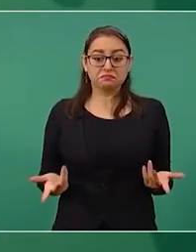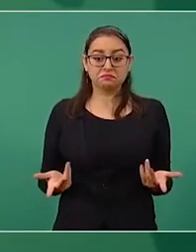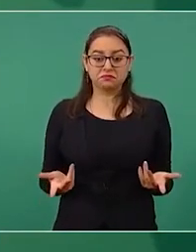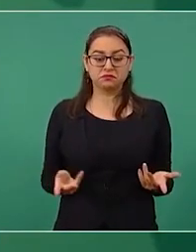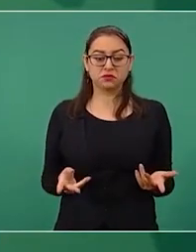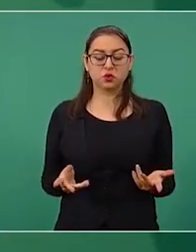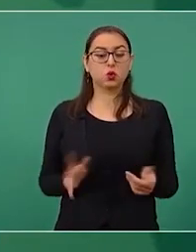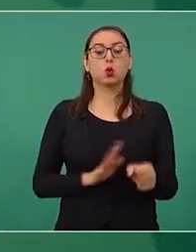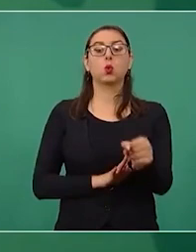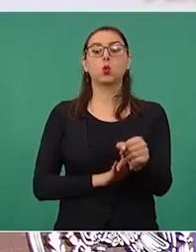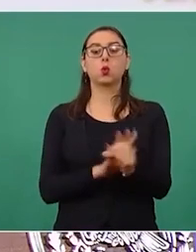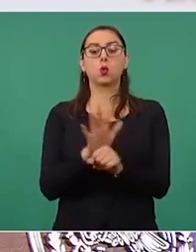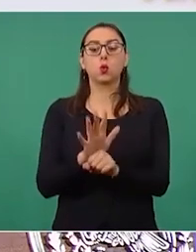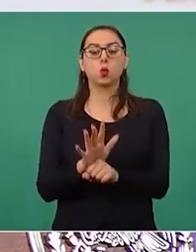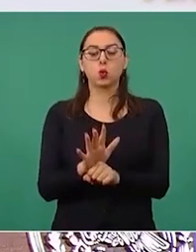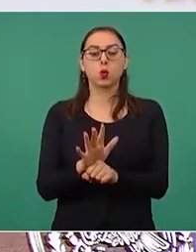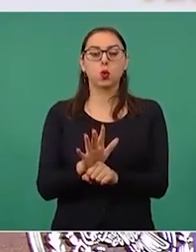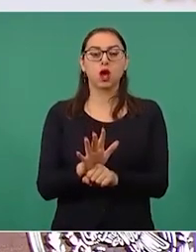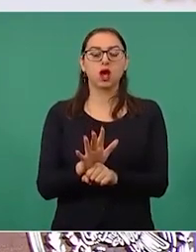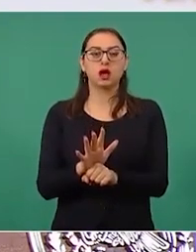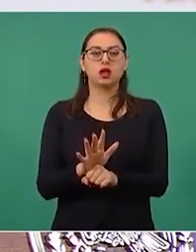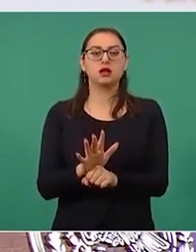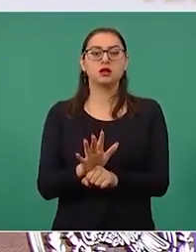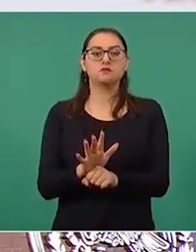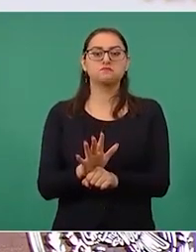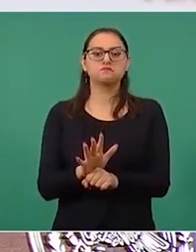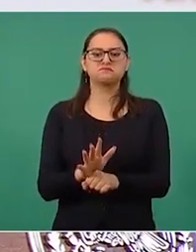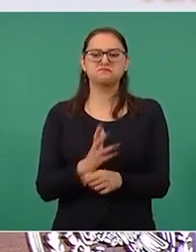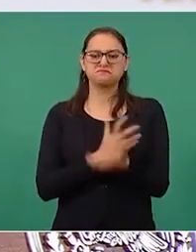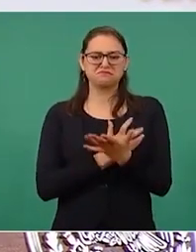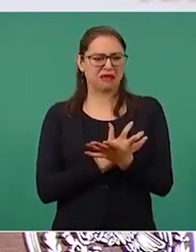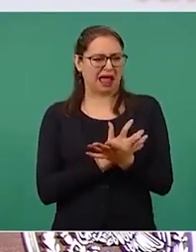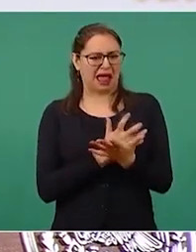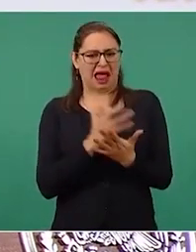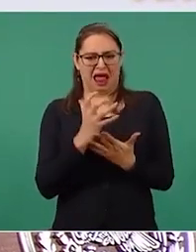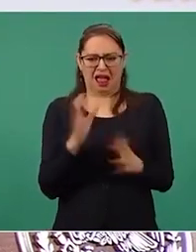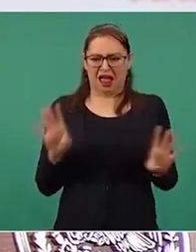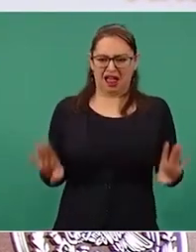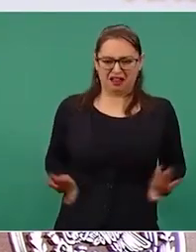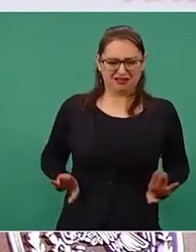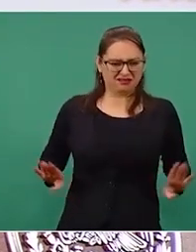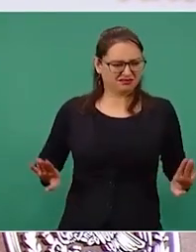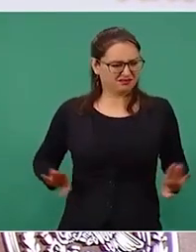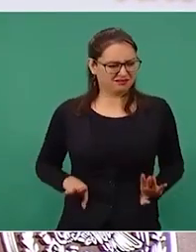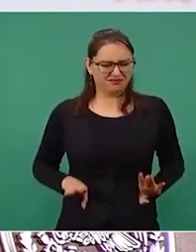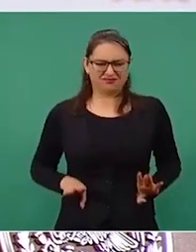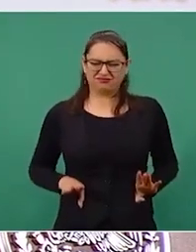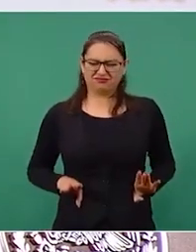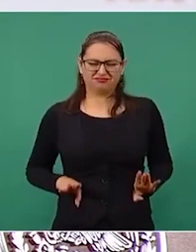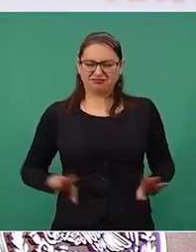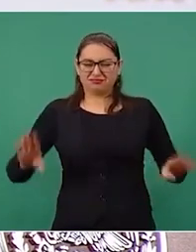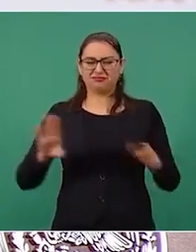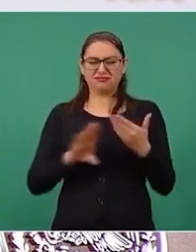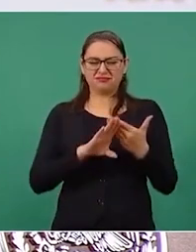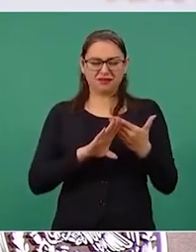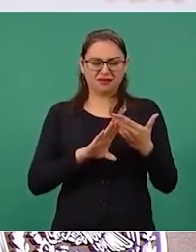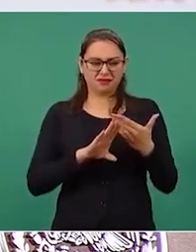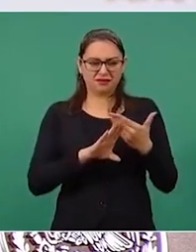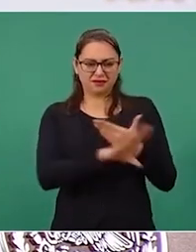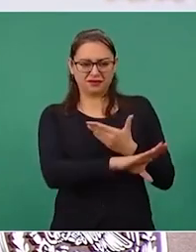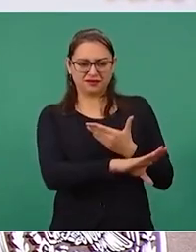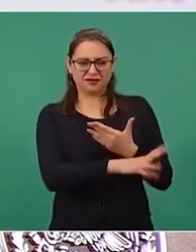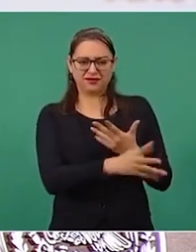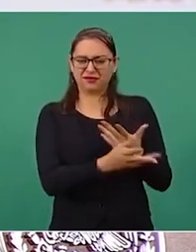extremista de rechazar todo.